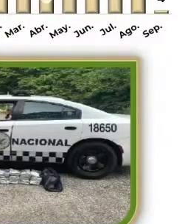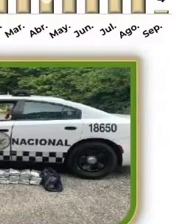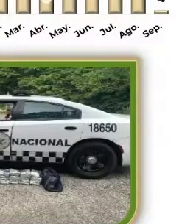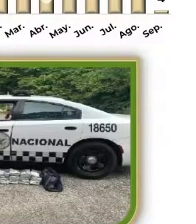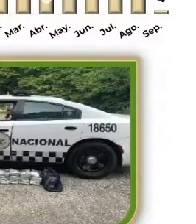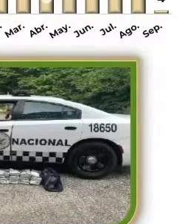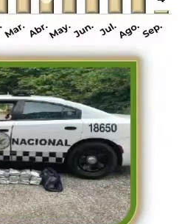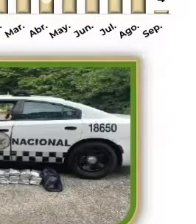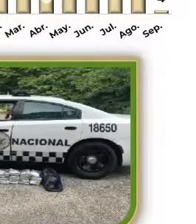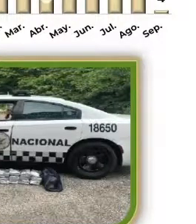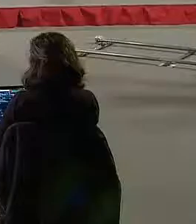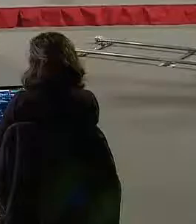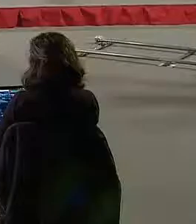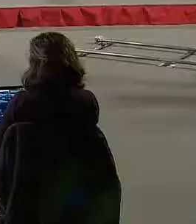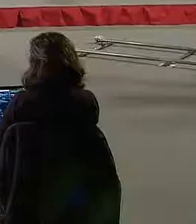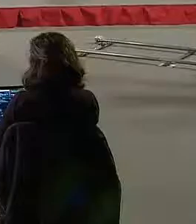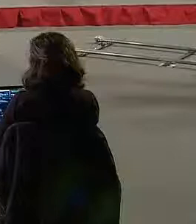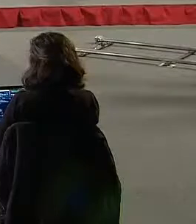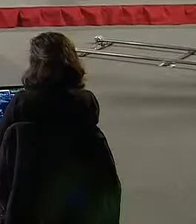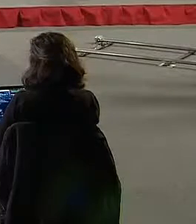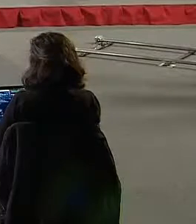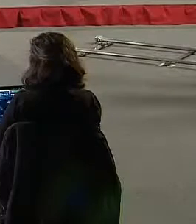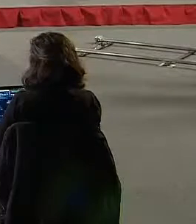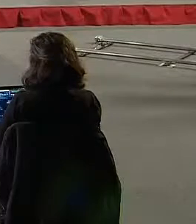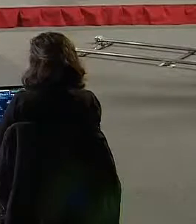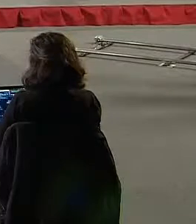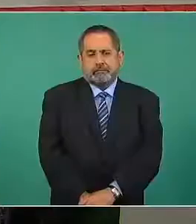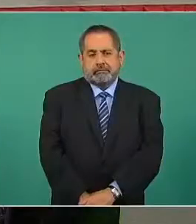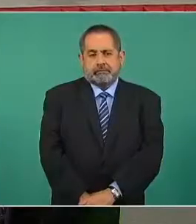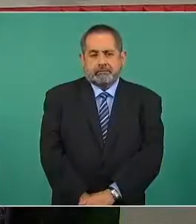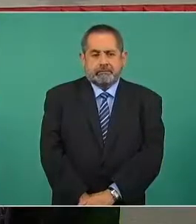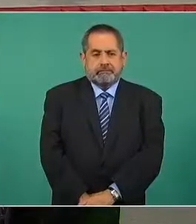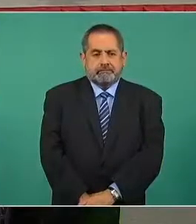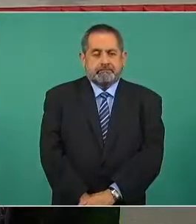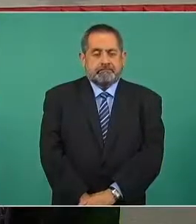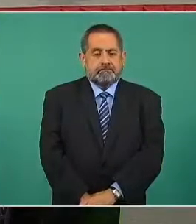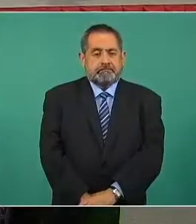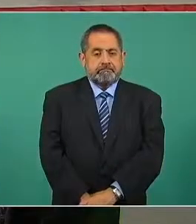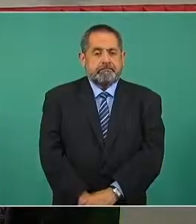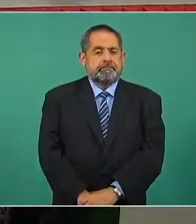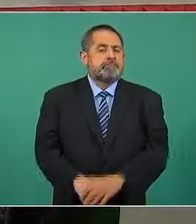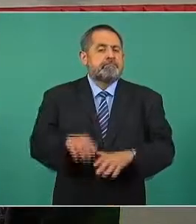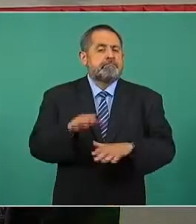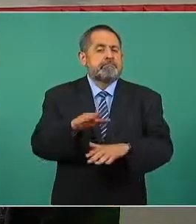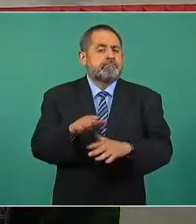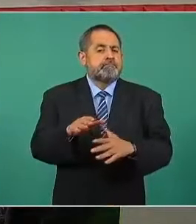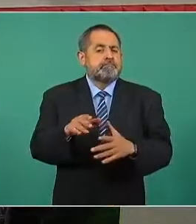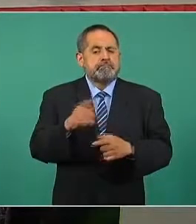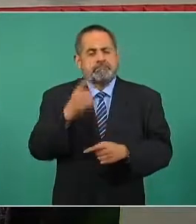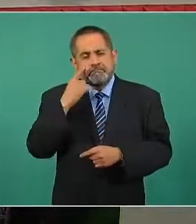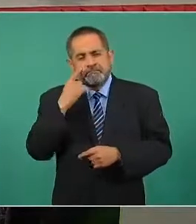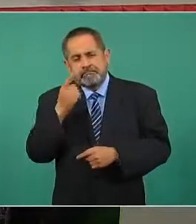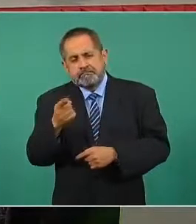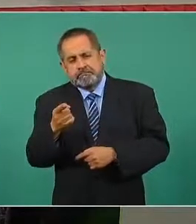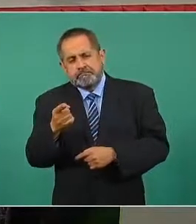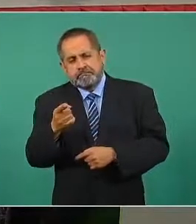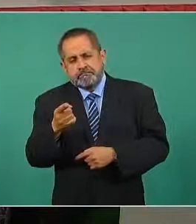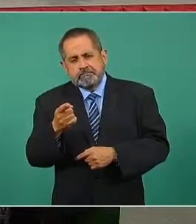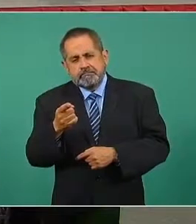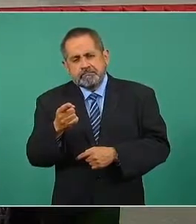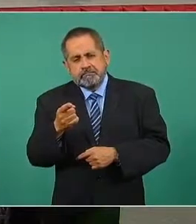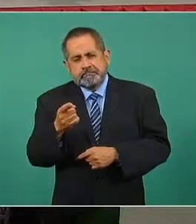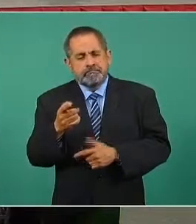enervante adelante por favor en cuanto a aseguramientos regresamos se